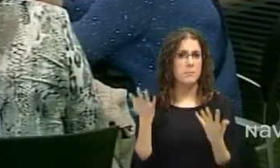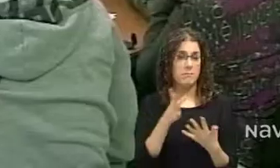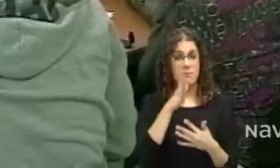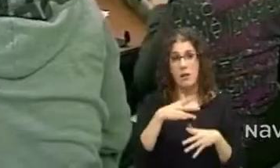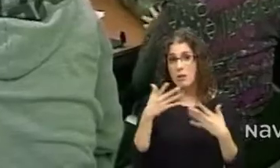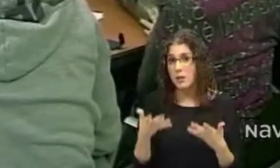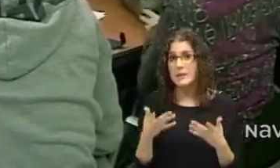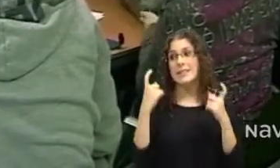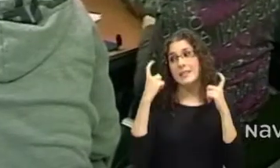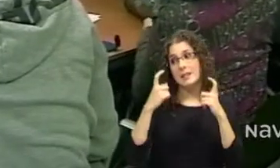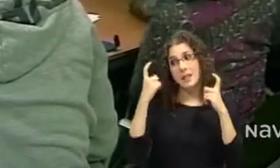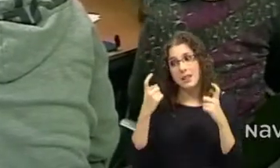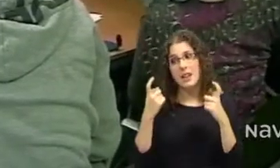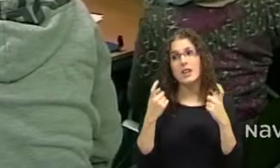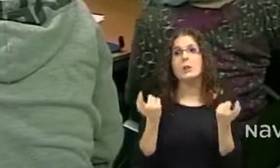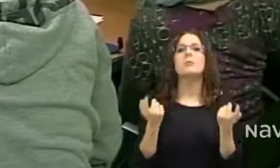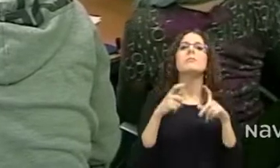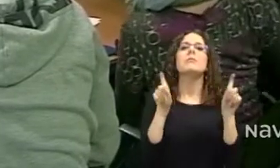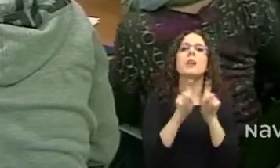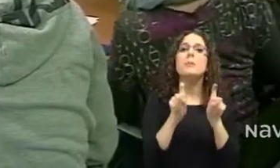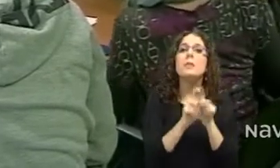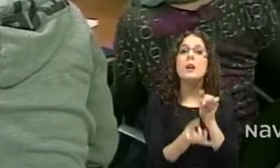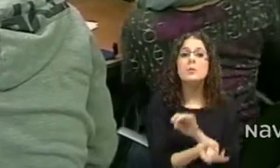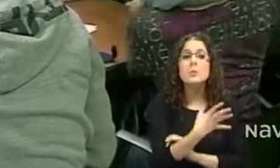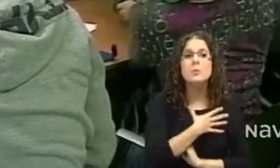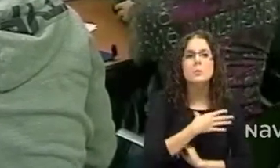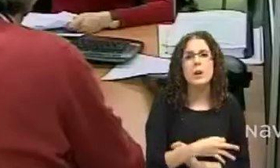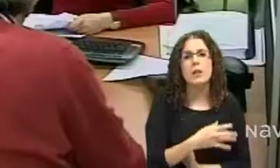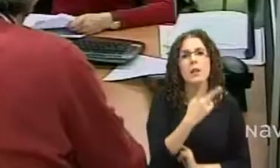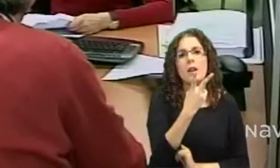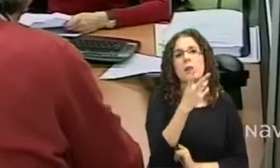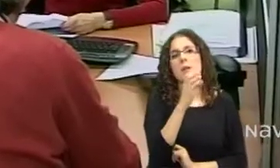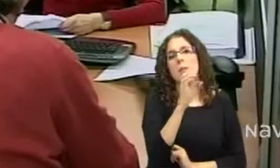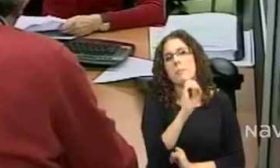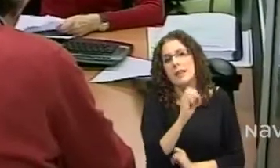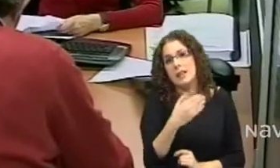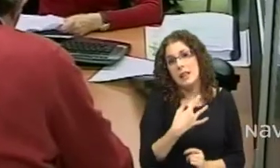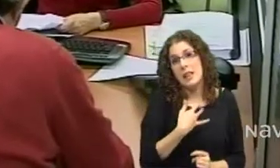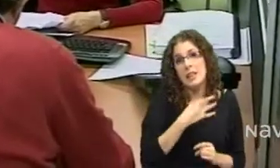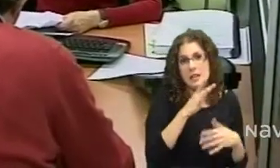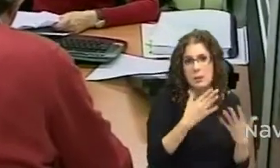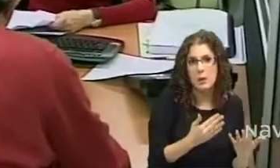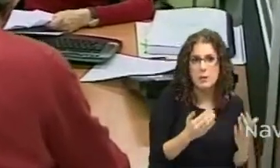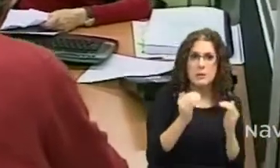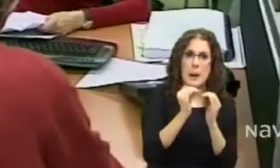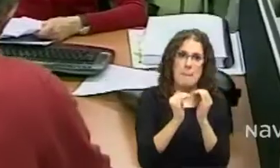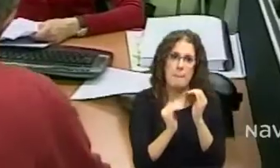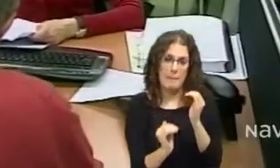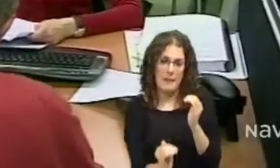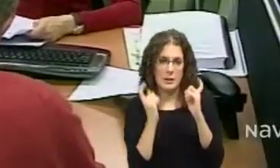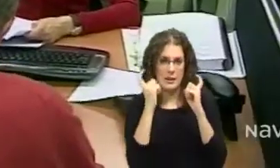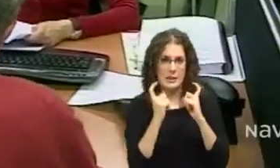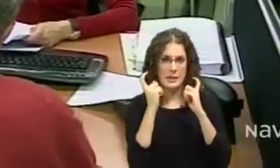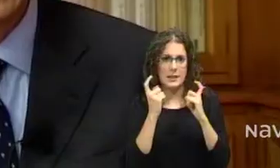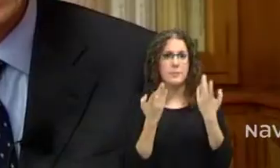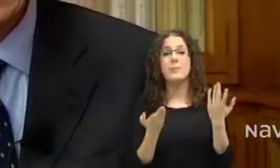en un término medio de 20 días, que debería reducirse a pocos días, a uno o dos. Por trámites burocráticos hay que entender todo